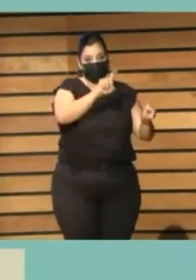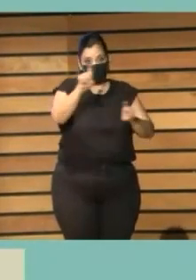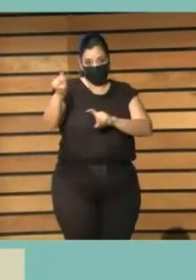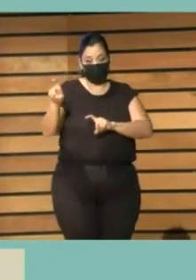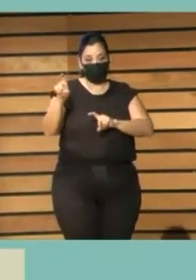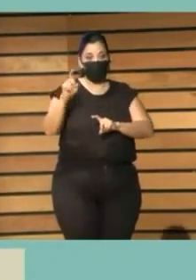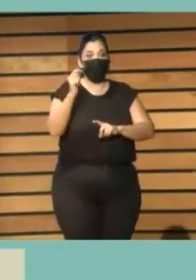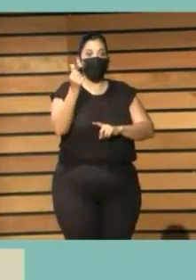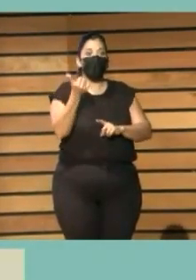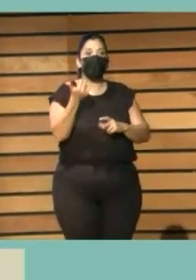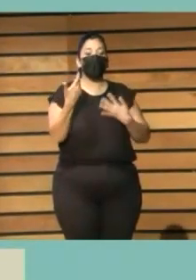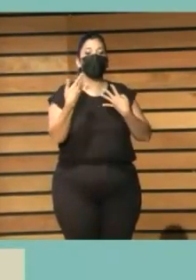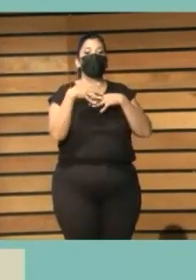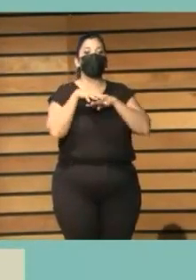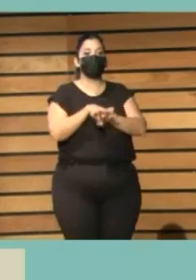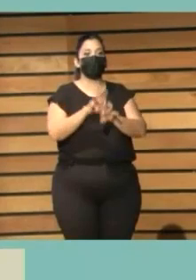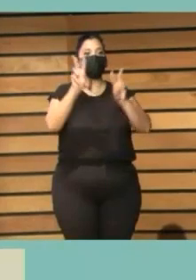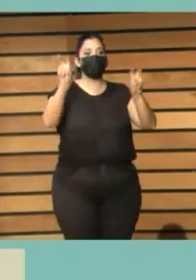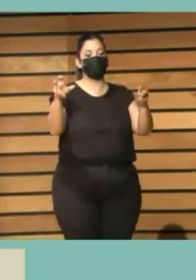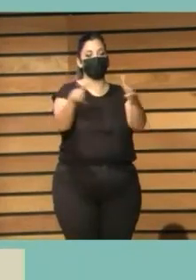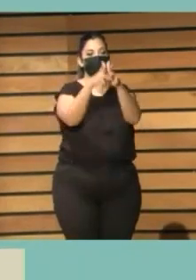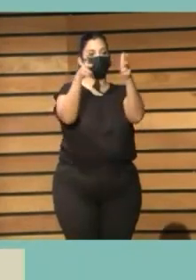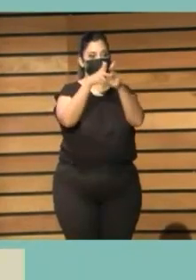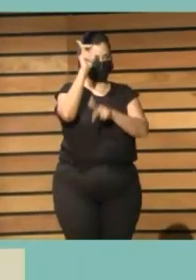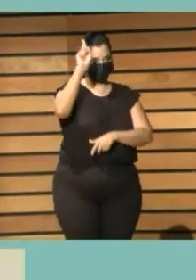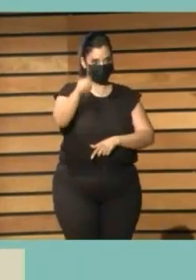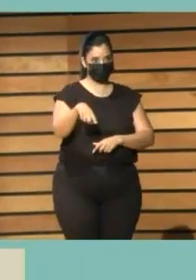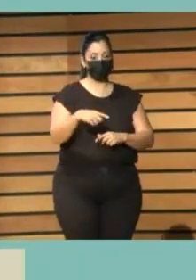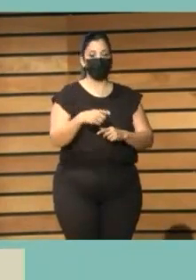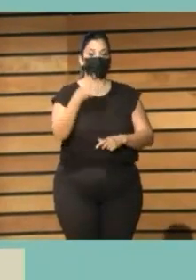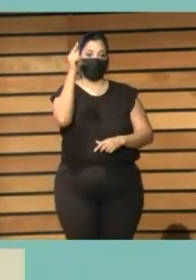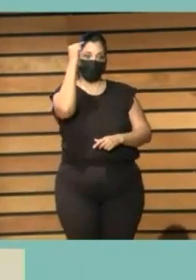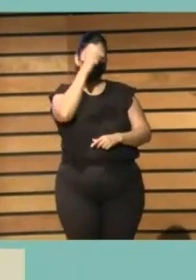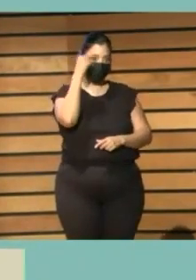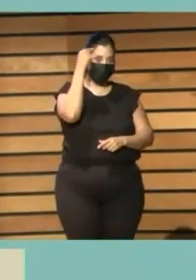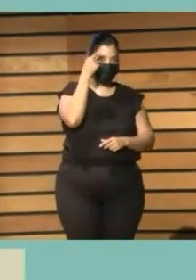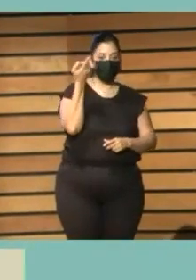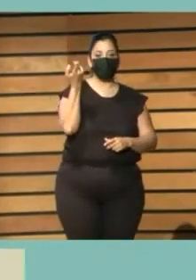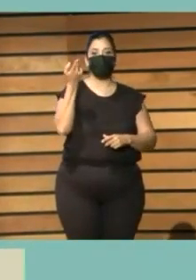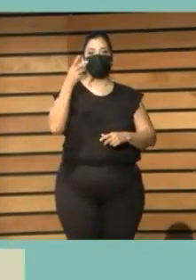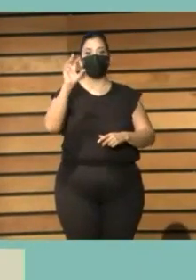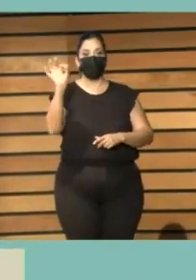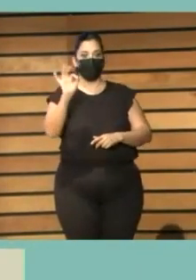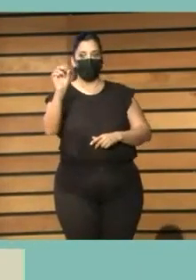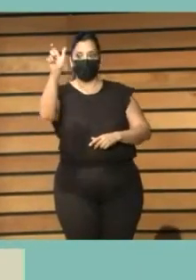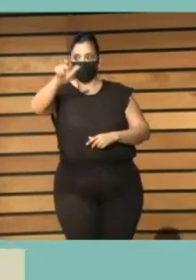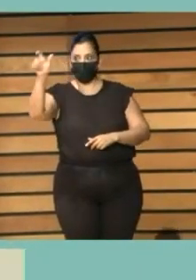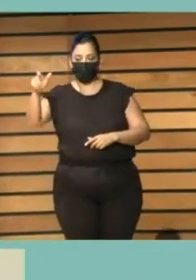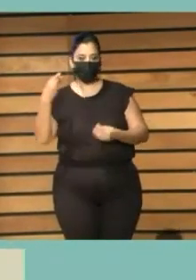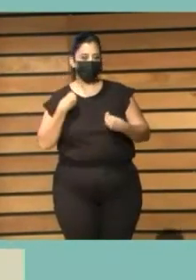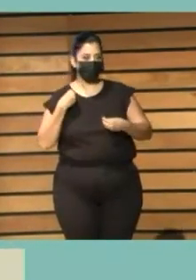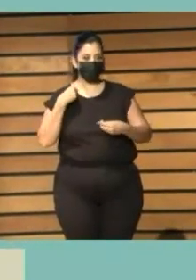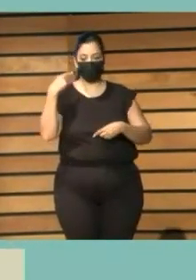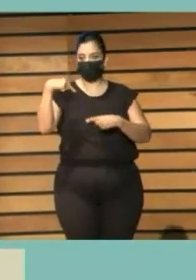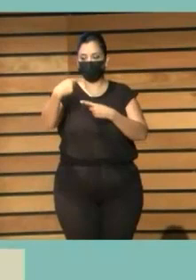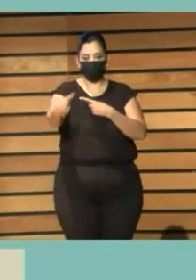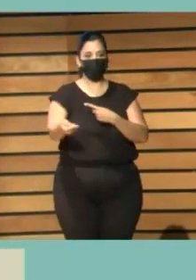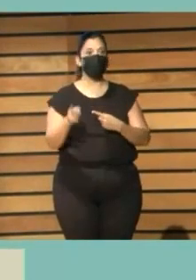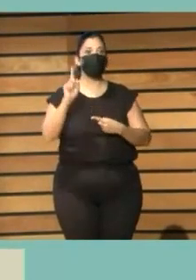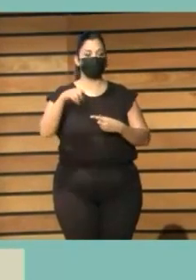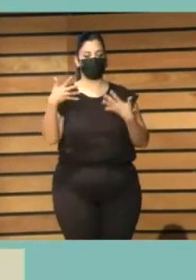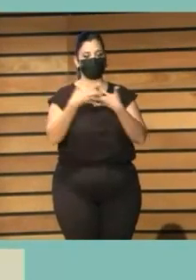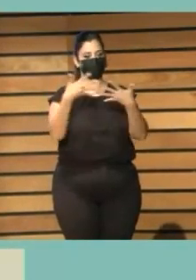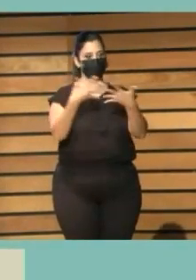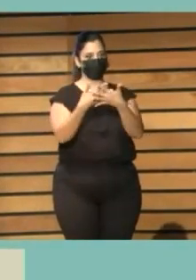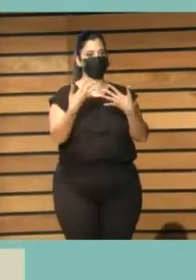integrando las oportunidades para la innovación social y la creación artística y cultural como un elemento también que debemos considerar en el contexto digital, más